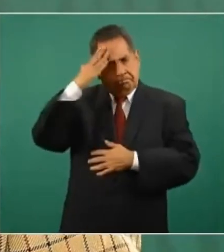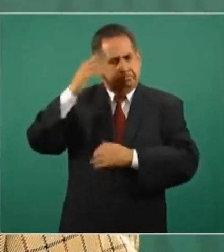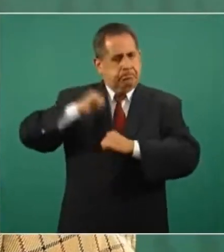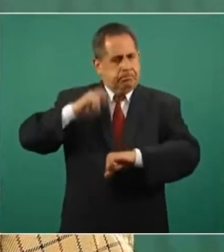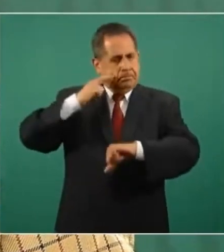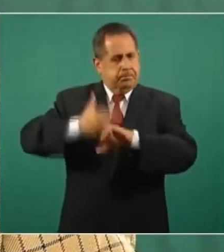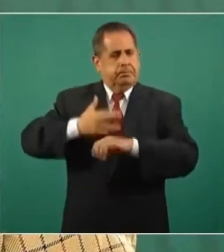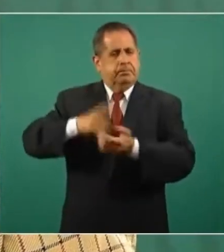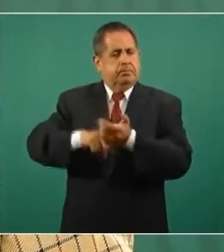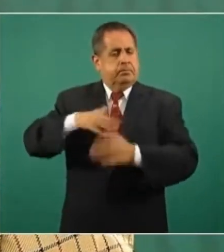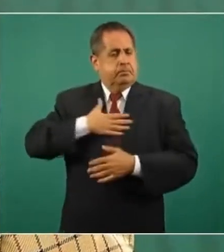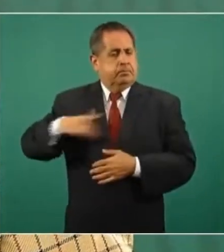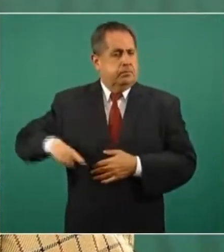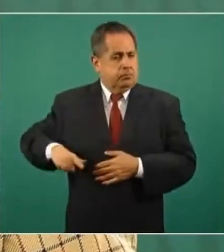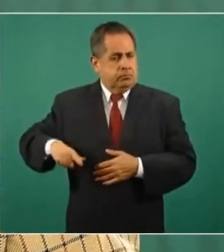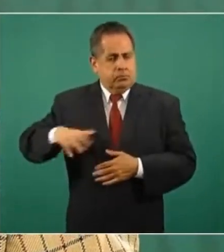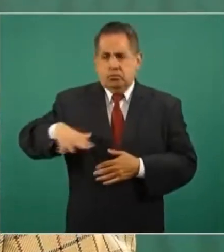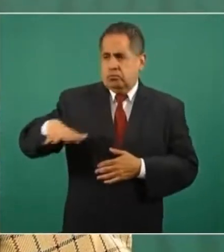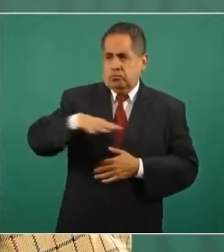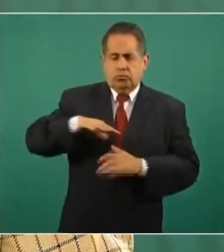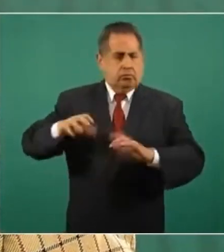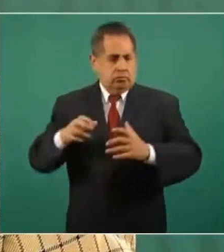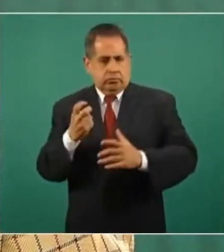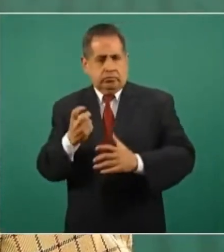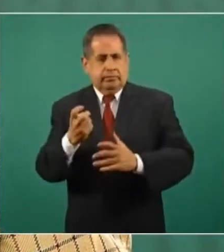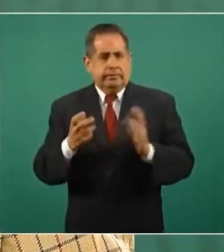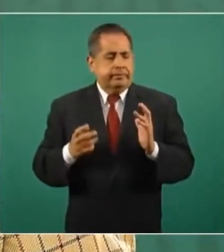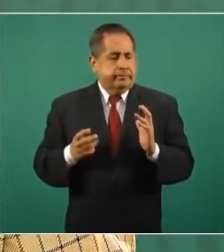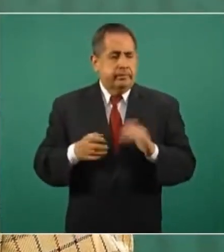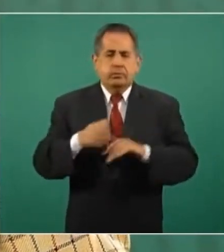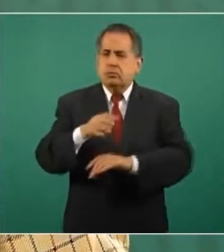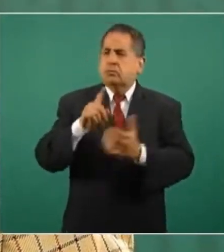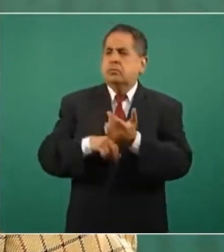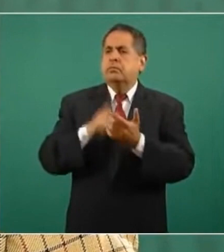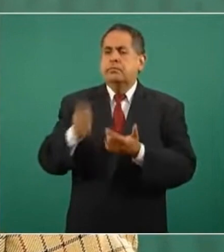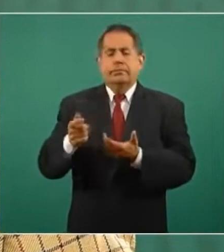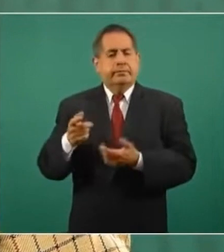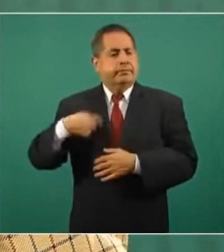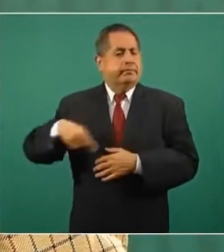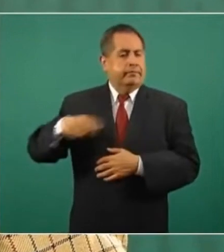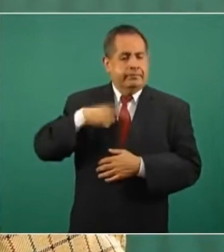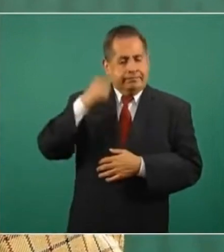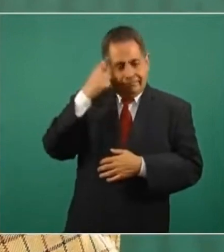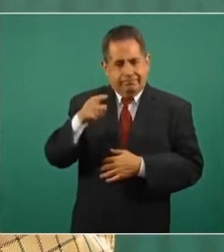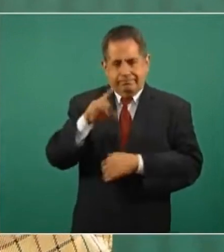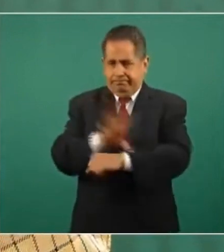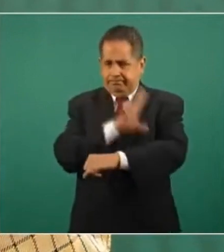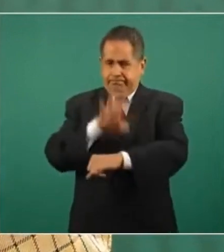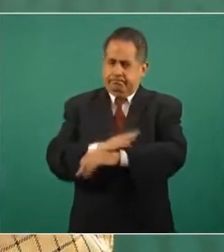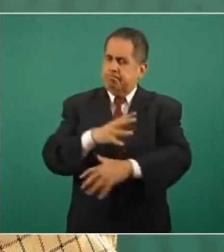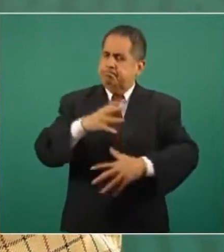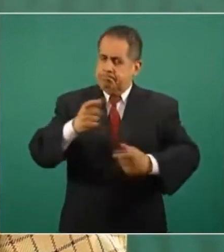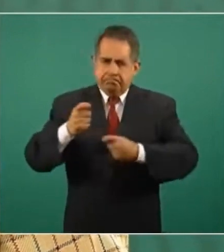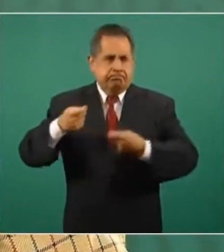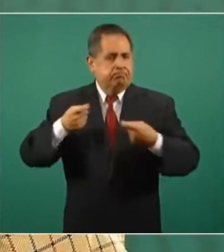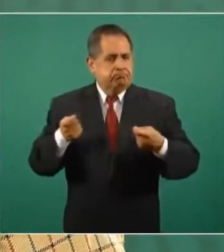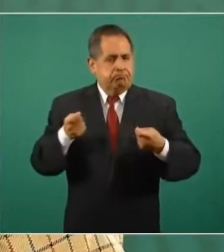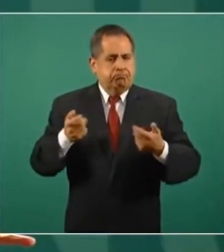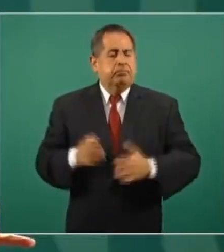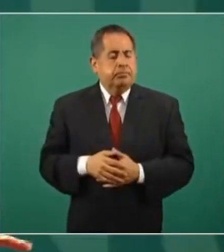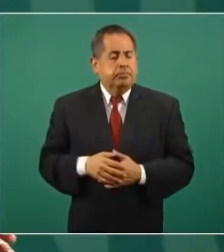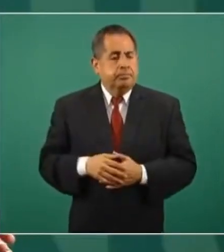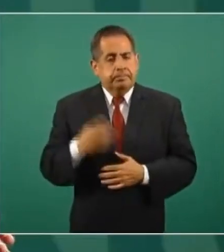gobierno, al Estado mexicano sobre lo que queremos del tema energético. Y en ese